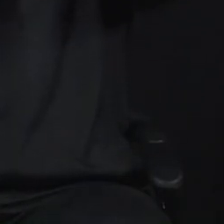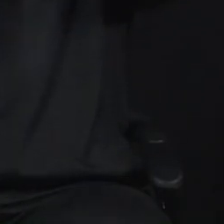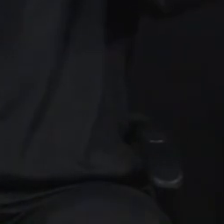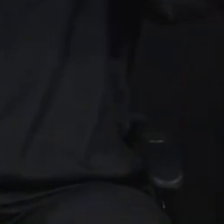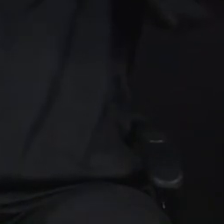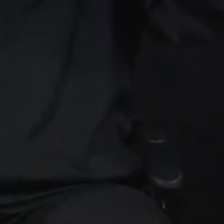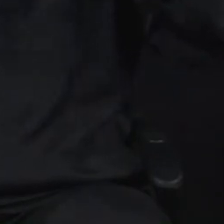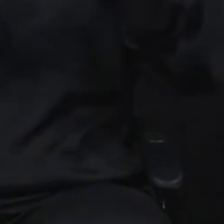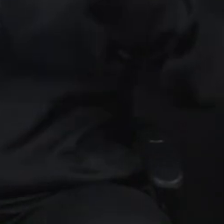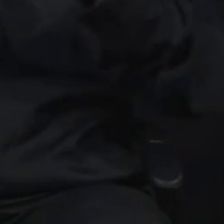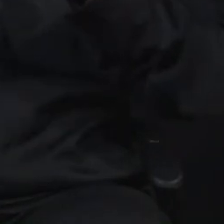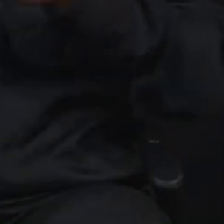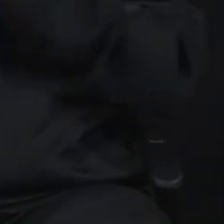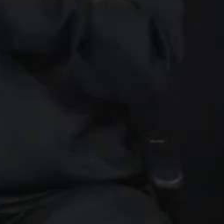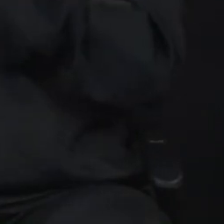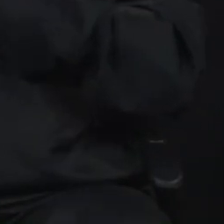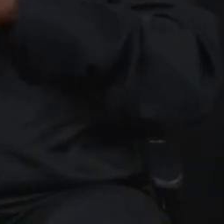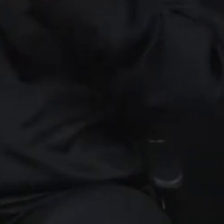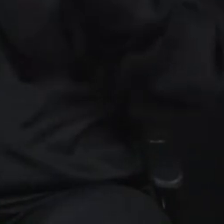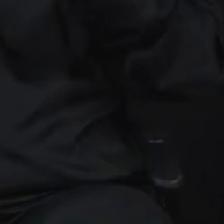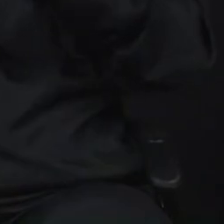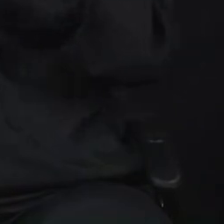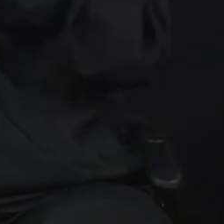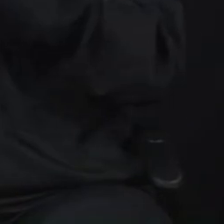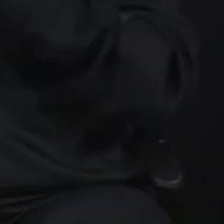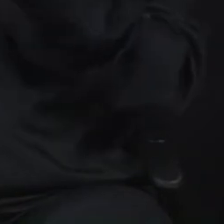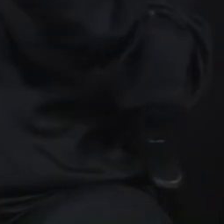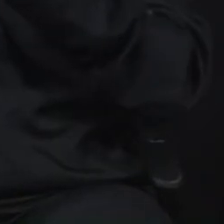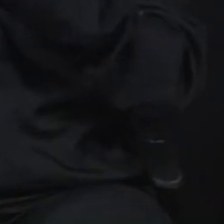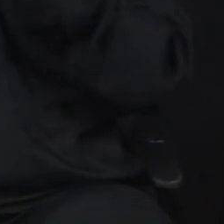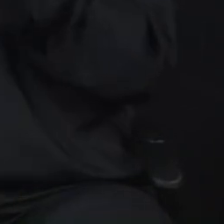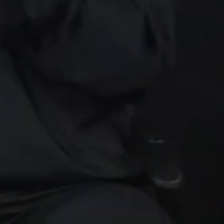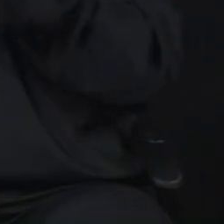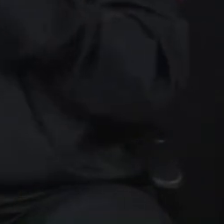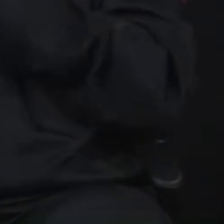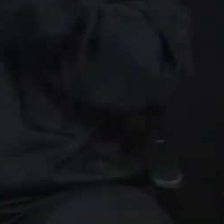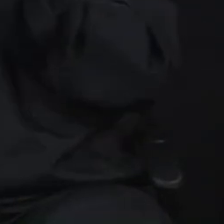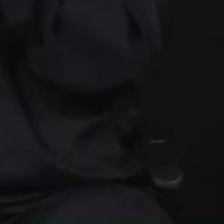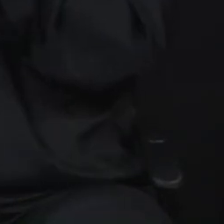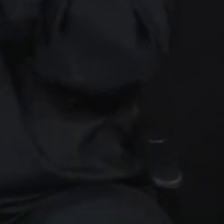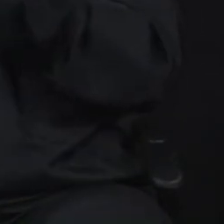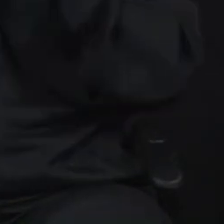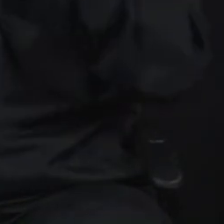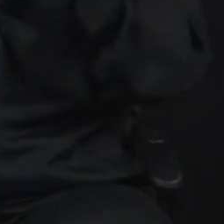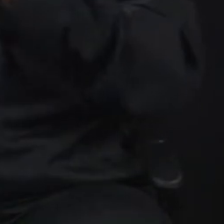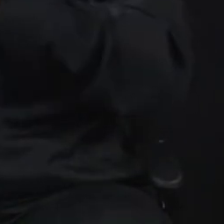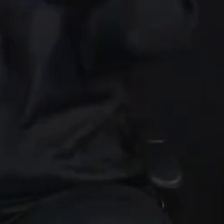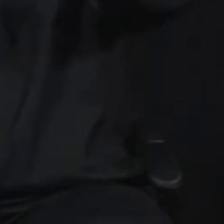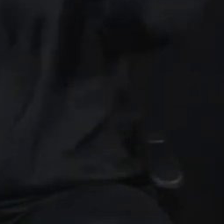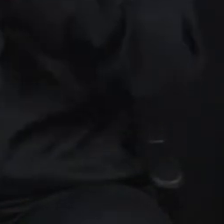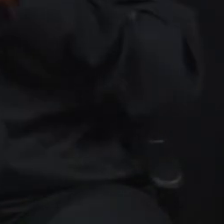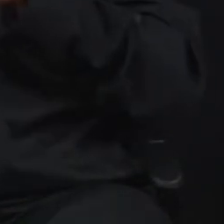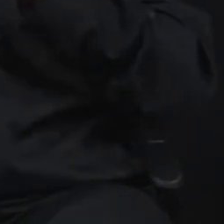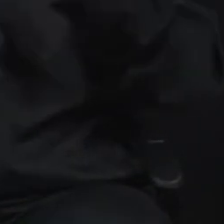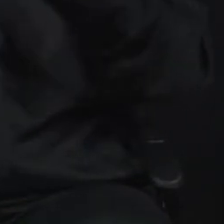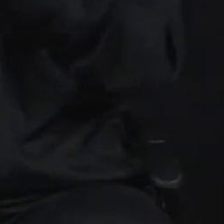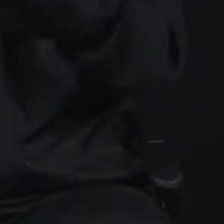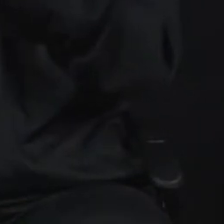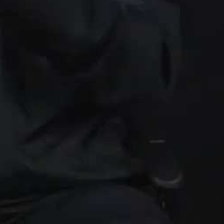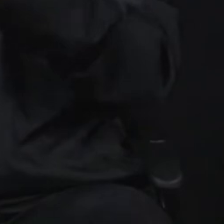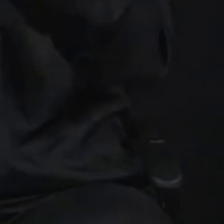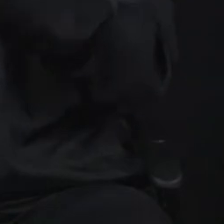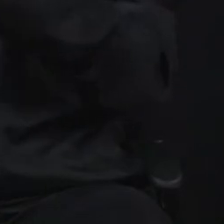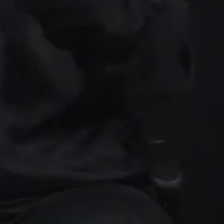Ecuatoriana. Producto de esta actividad, más personas sintieron la curiosidad de aprender lengua de señas. Como tal, tuvimos entonces la